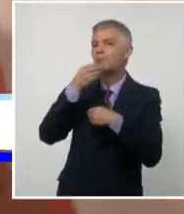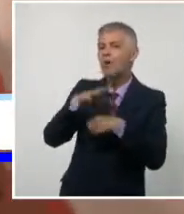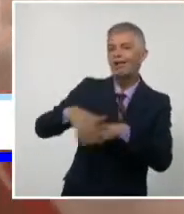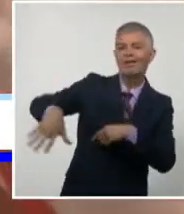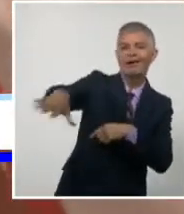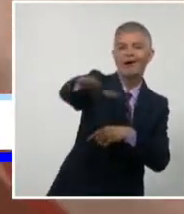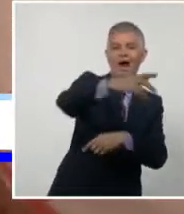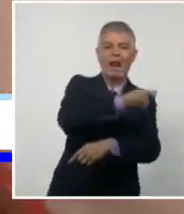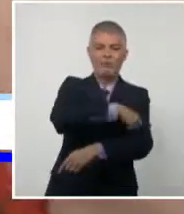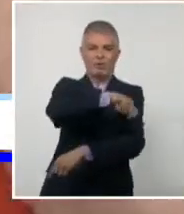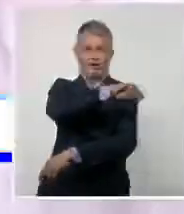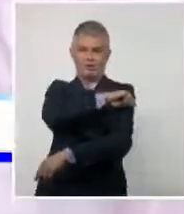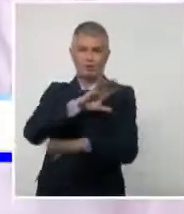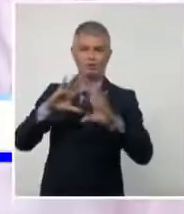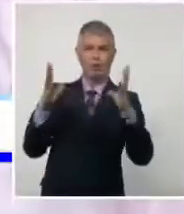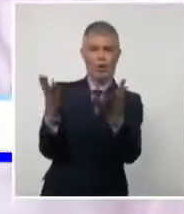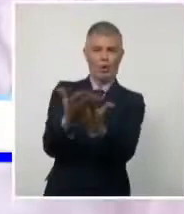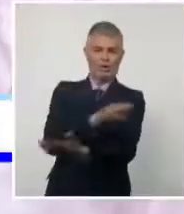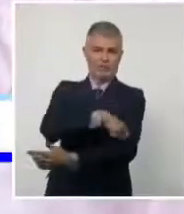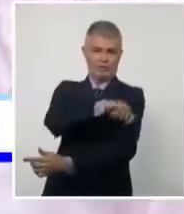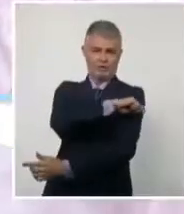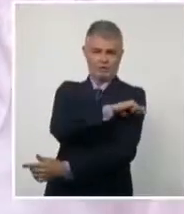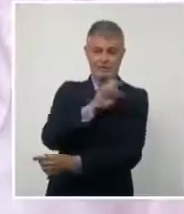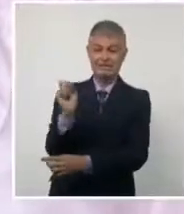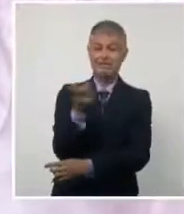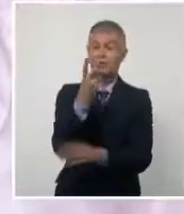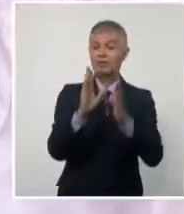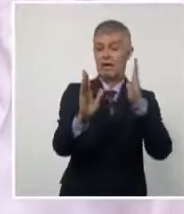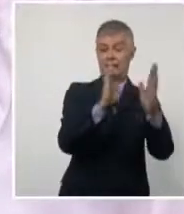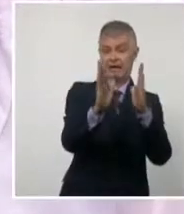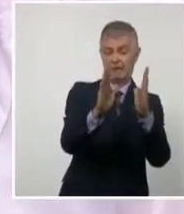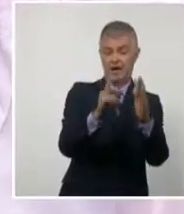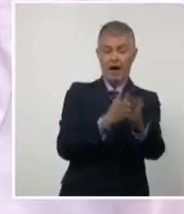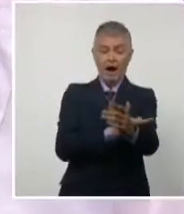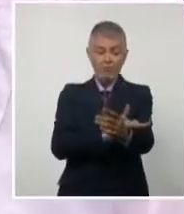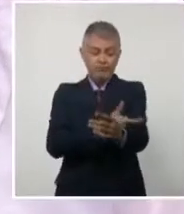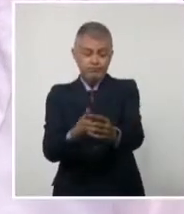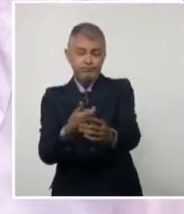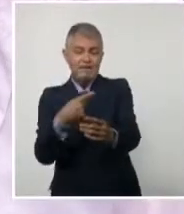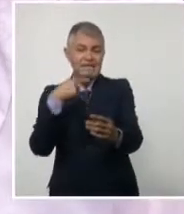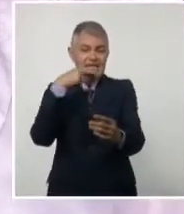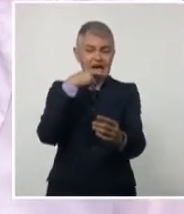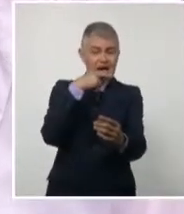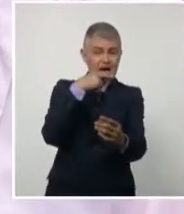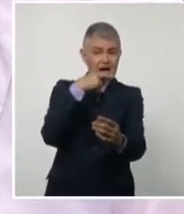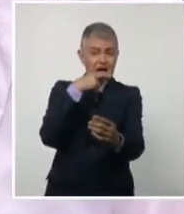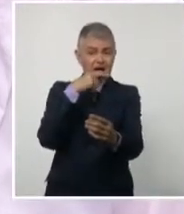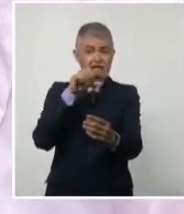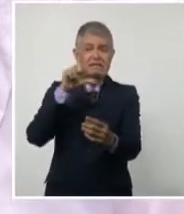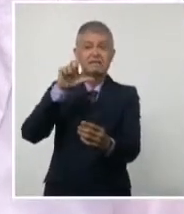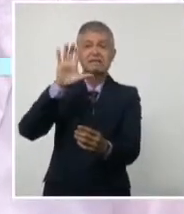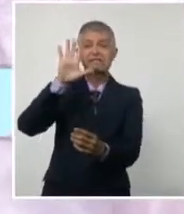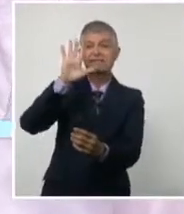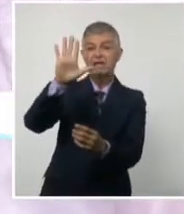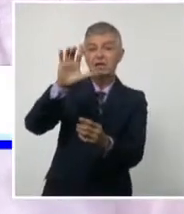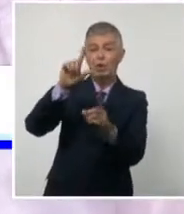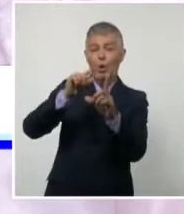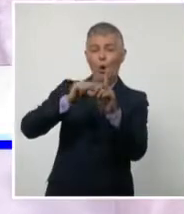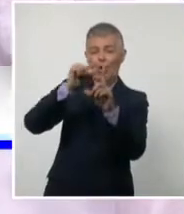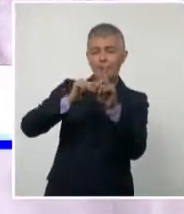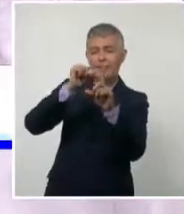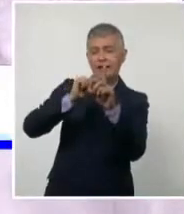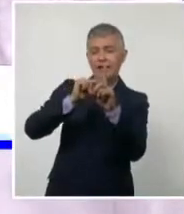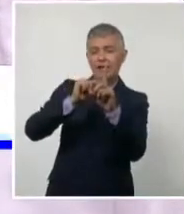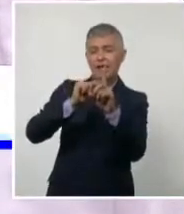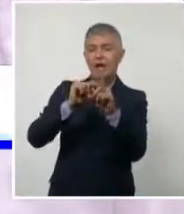población. Y en esta segunda etapa se le ha realizado una muestra de sangre de 5 mililitros para realizar la prueba de